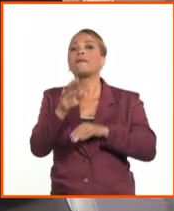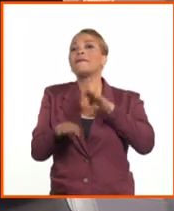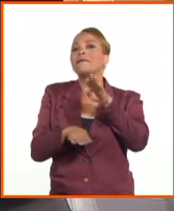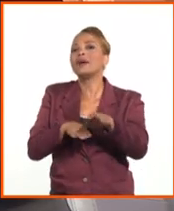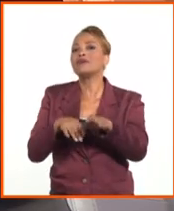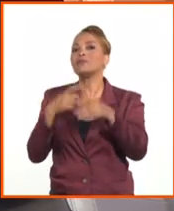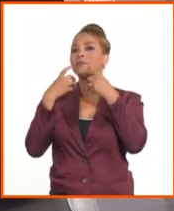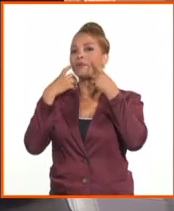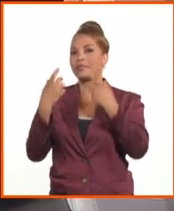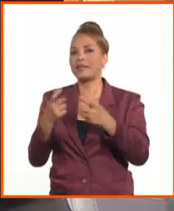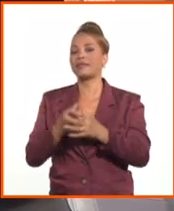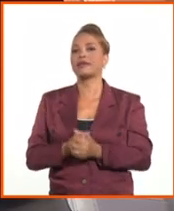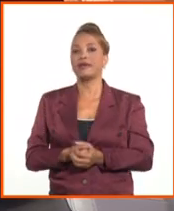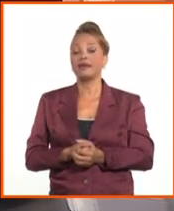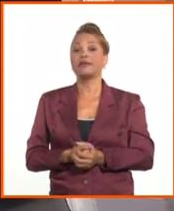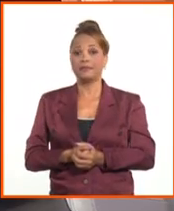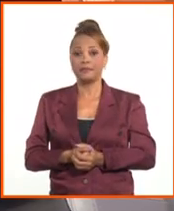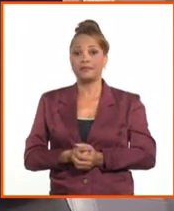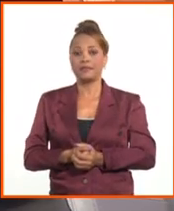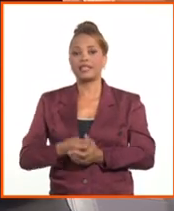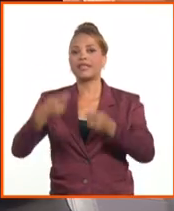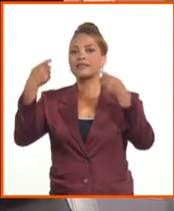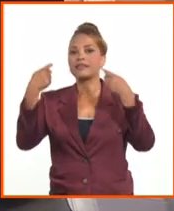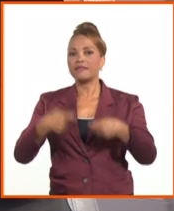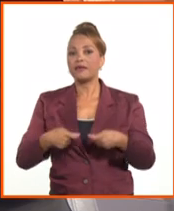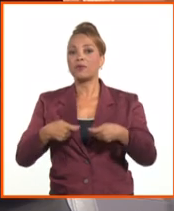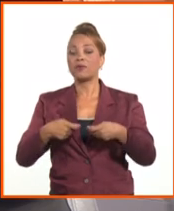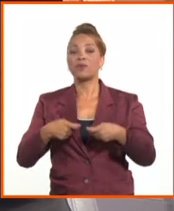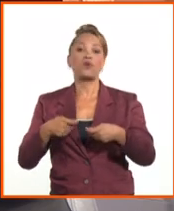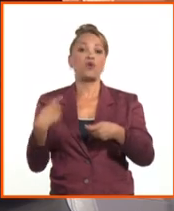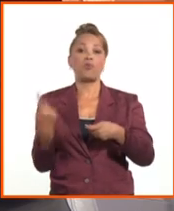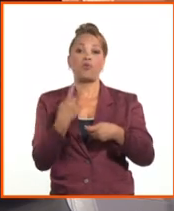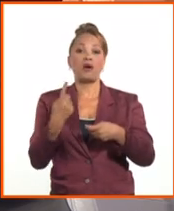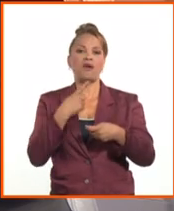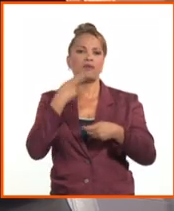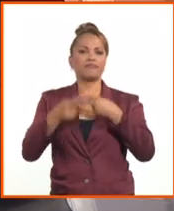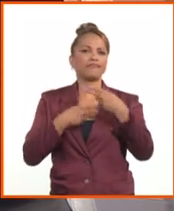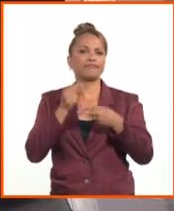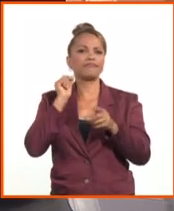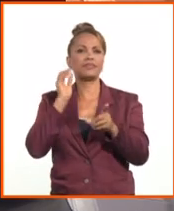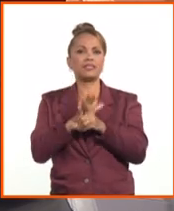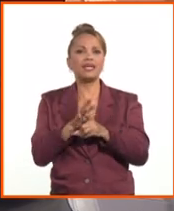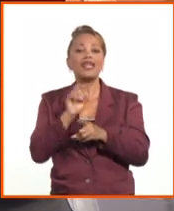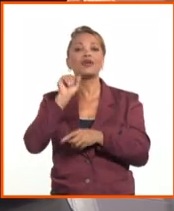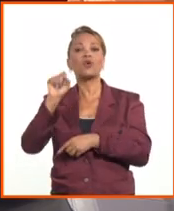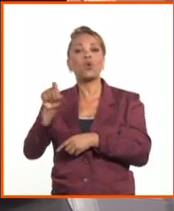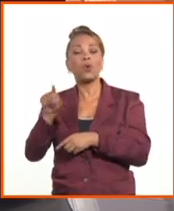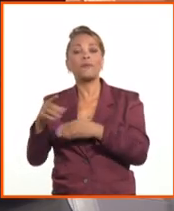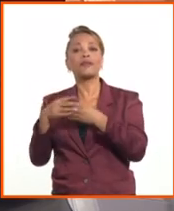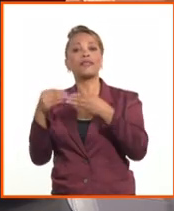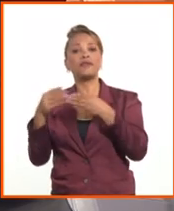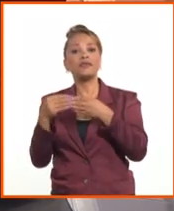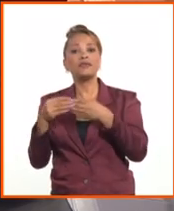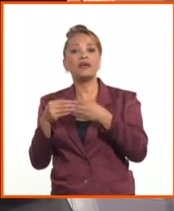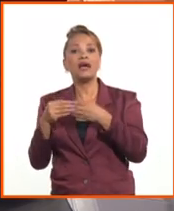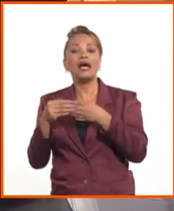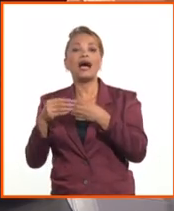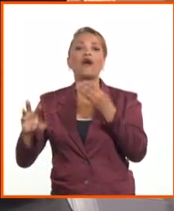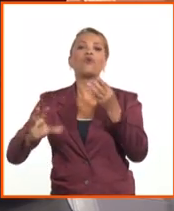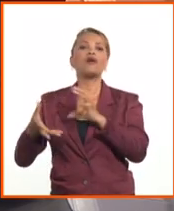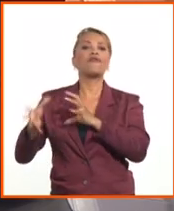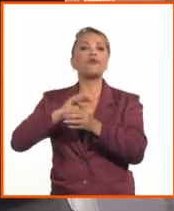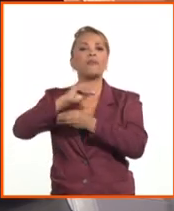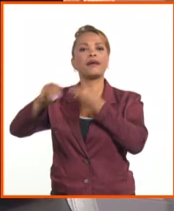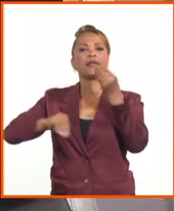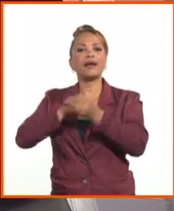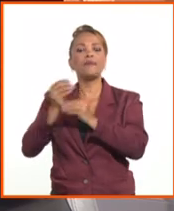porque vamos, y además un paso decisivo, porque vamos a iniciar la compra de divisas a un tipo de cambio superior